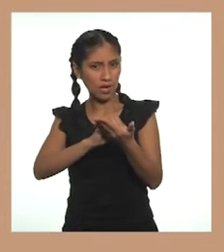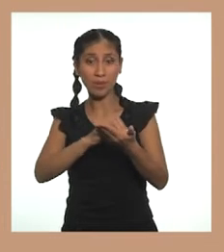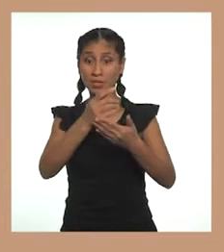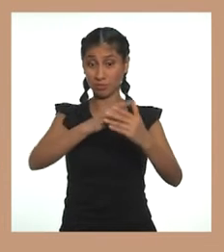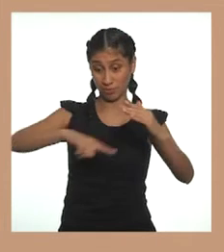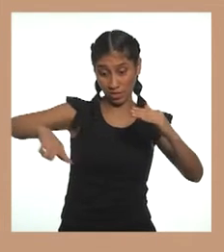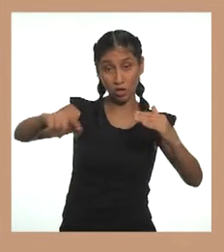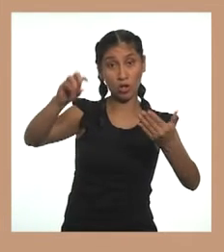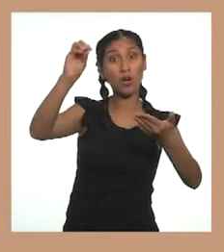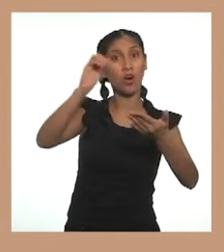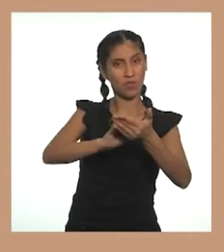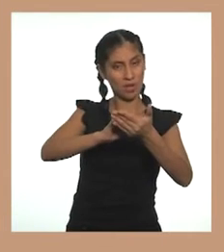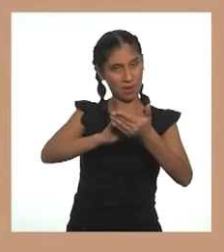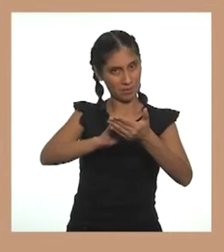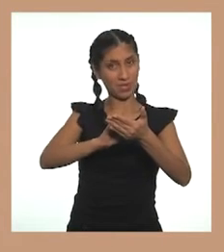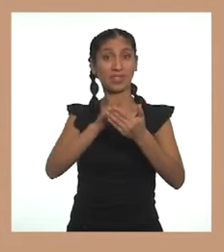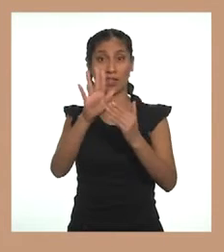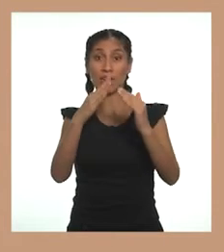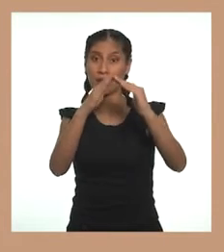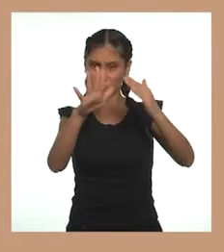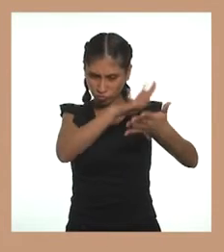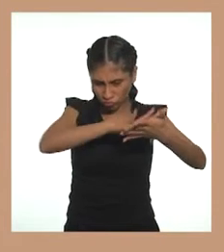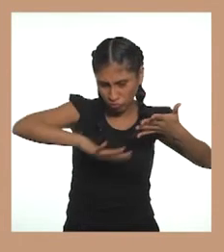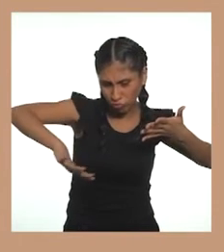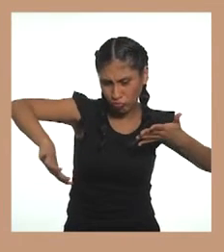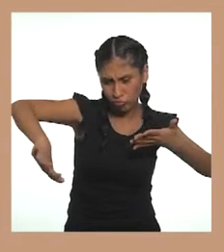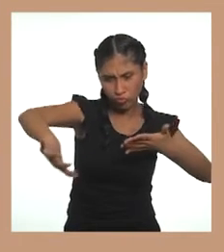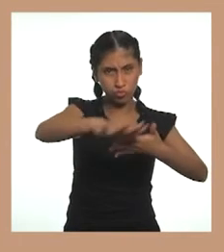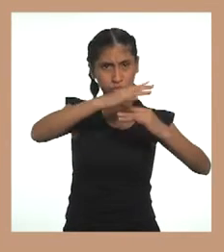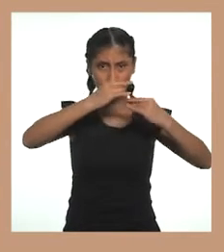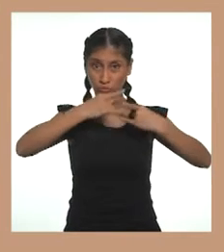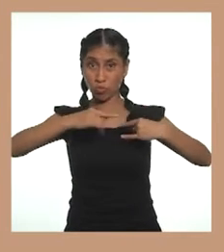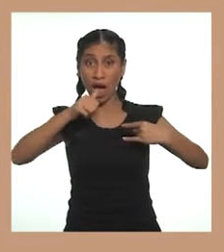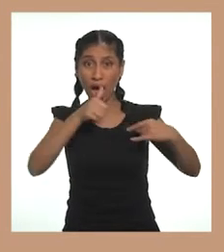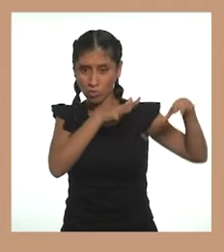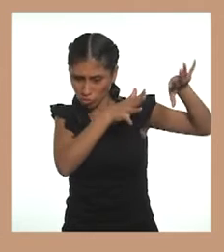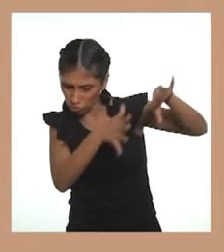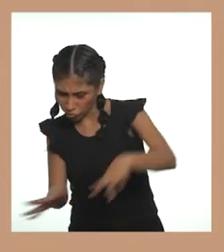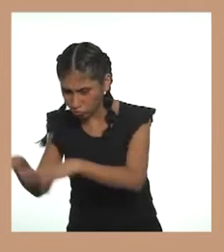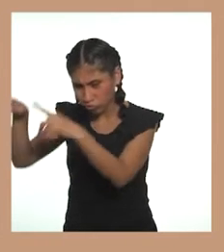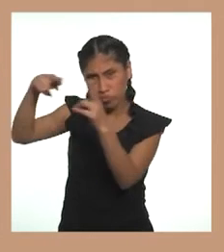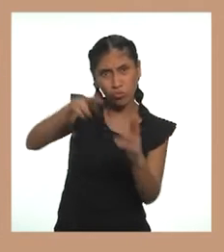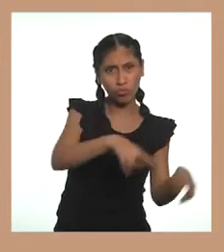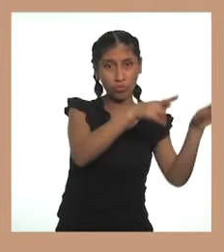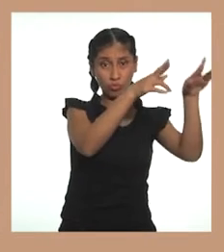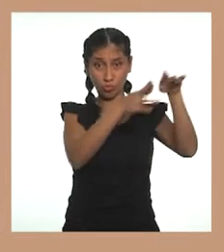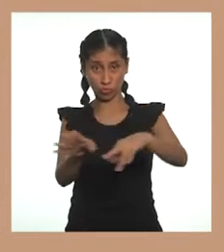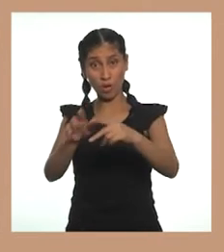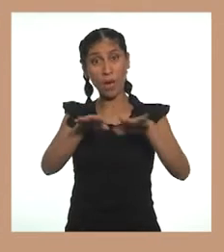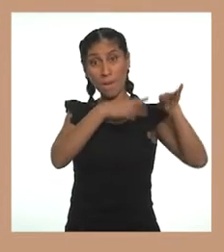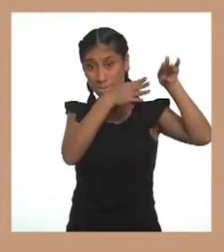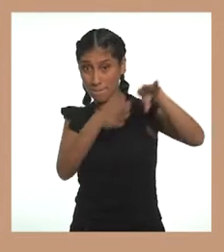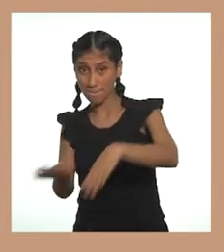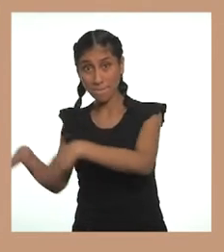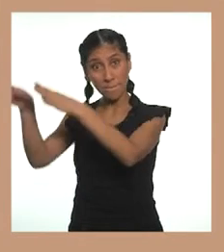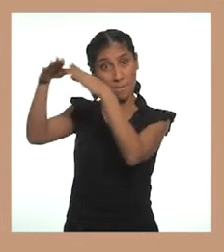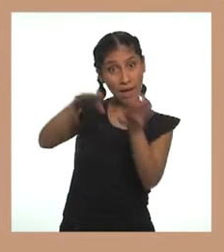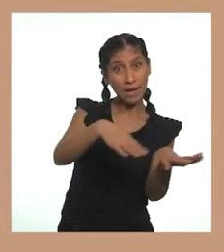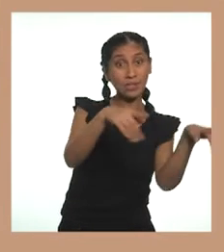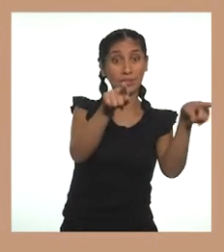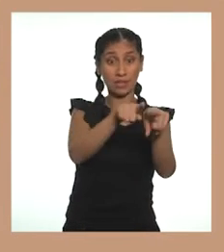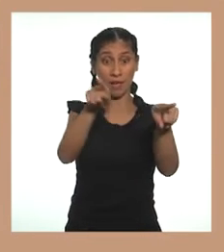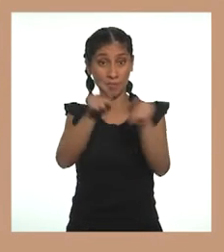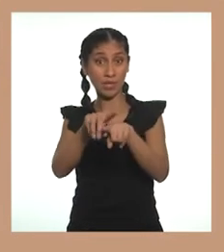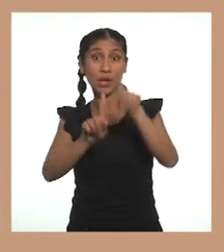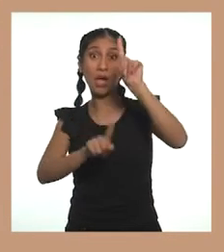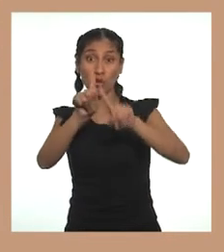y se encontrará APCA para ser devuelta a la naturaleza. Pudiendo ser descargada en ríos, quebradas, lagos o para